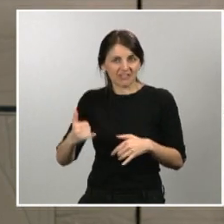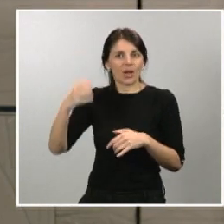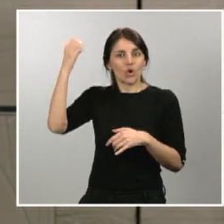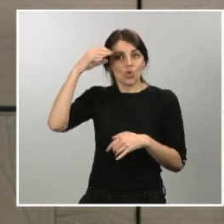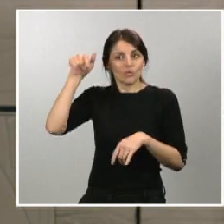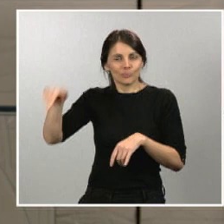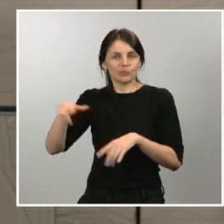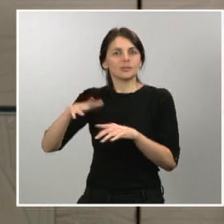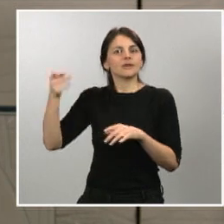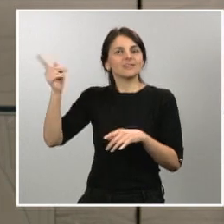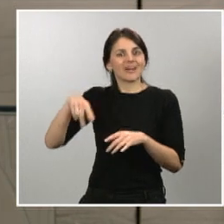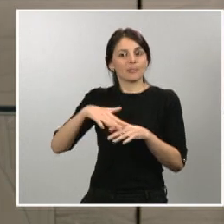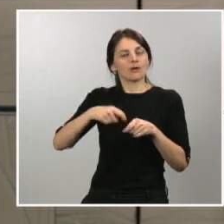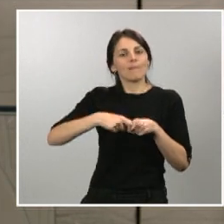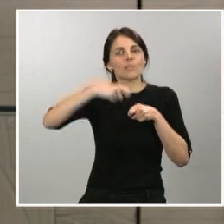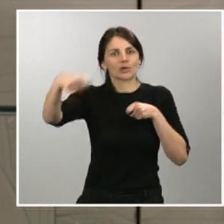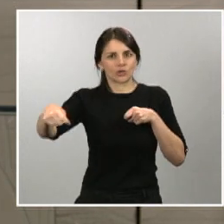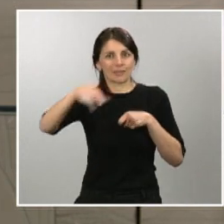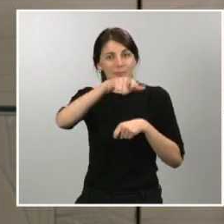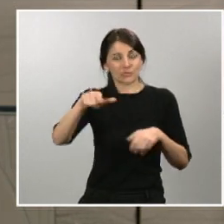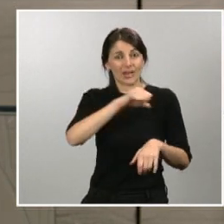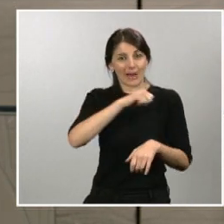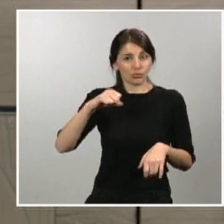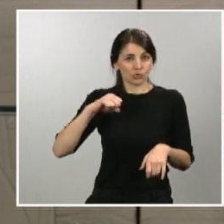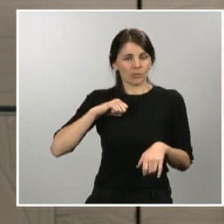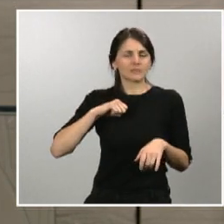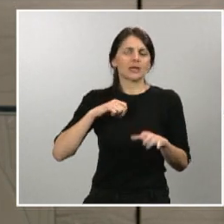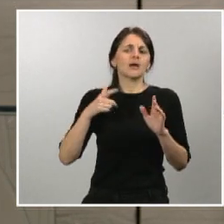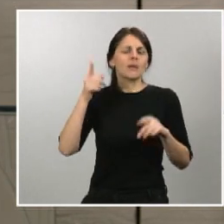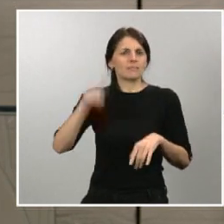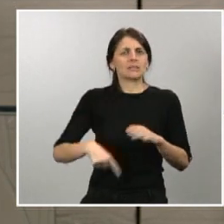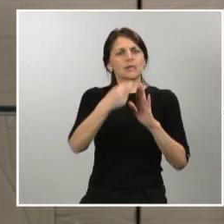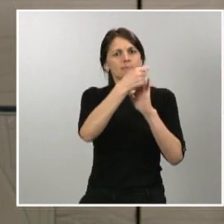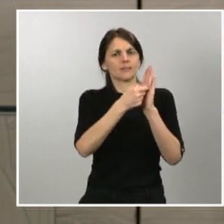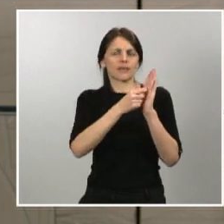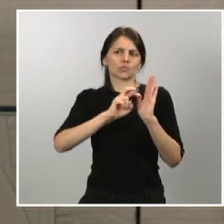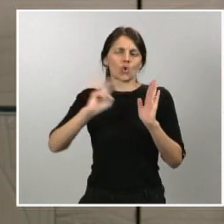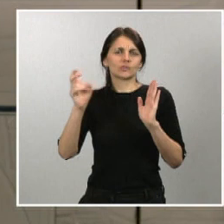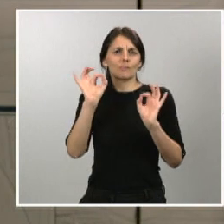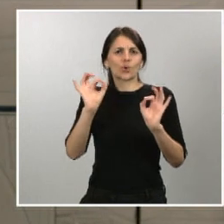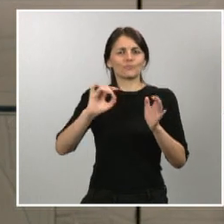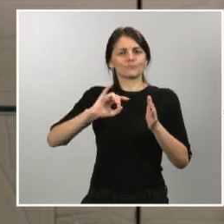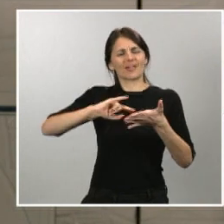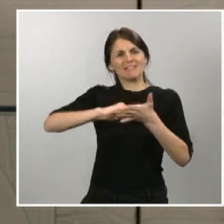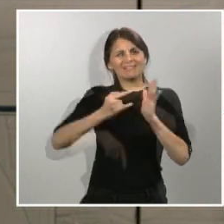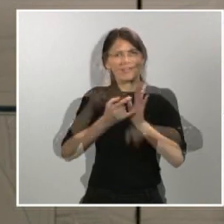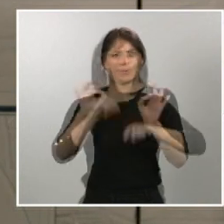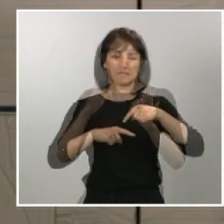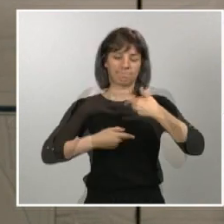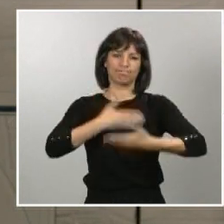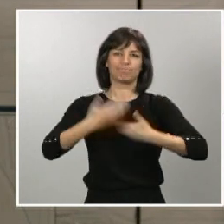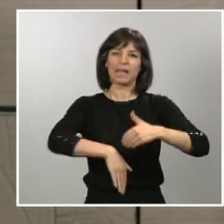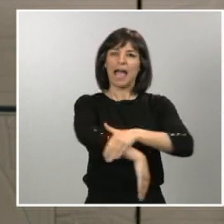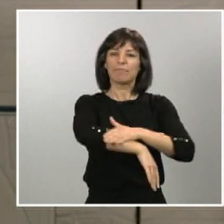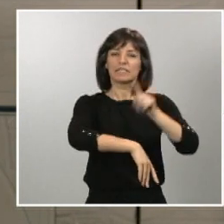natural, con algunas otras medidas de corte más técnico para permitir un buen funcionamiento de estos servicios esenciales.